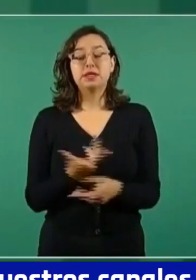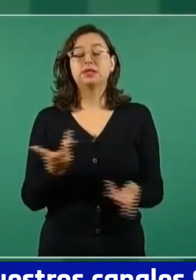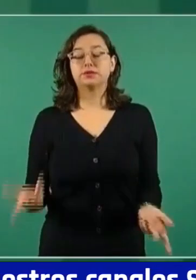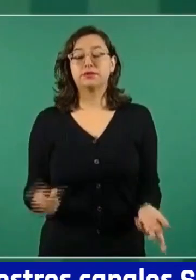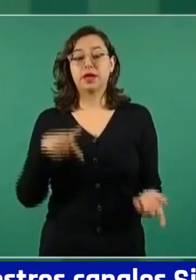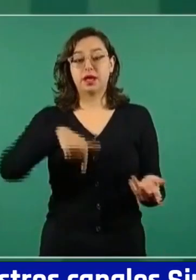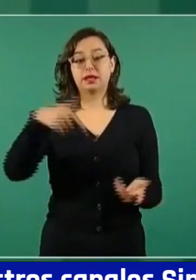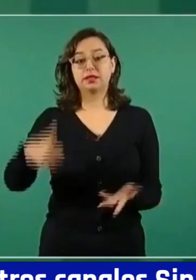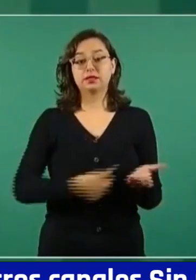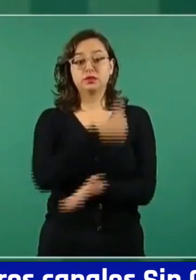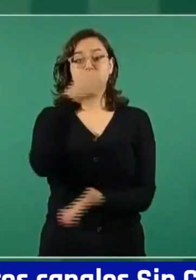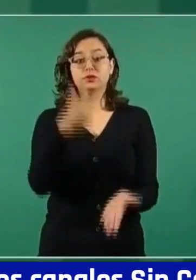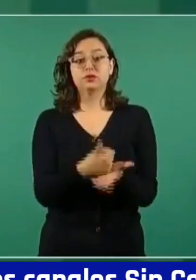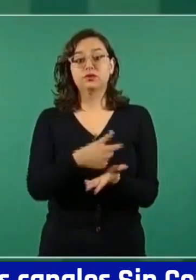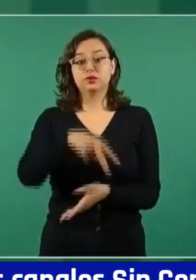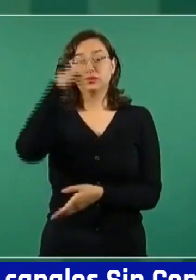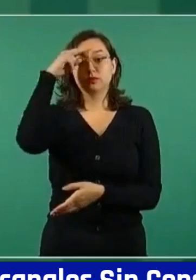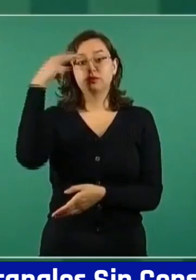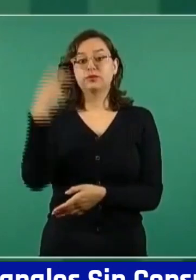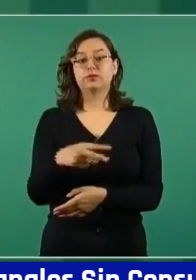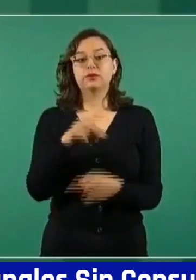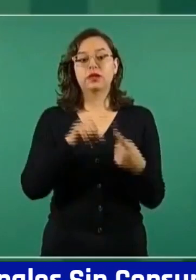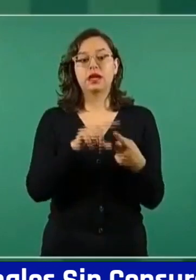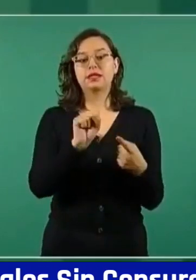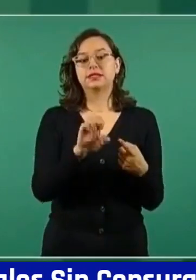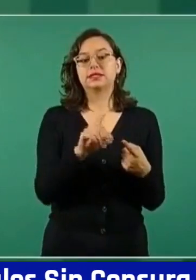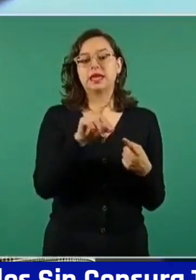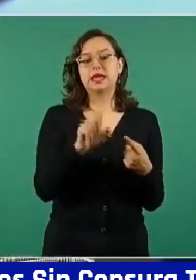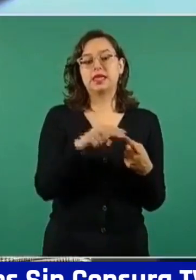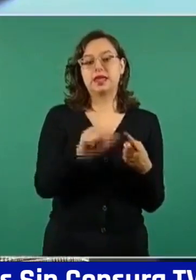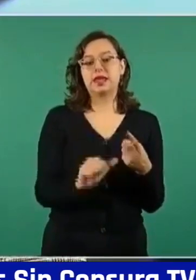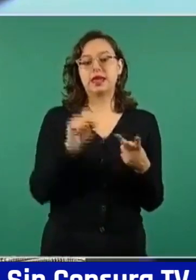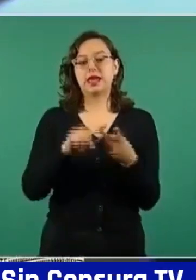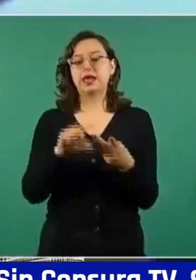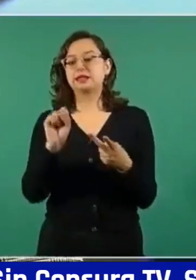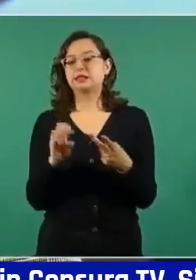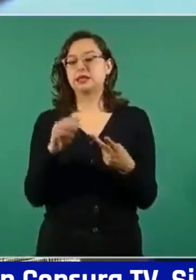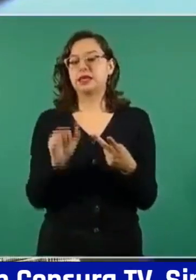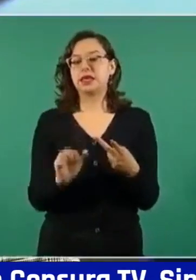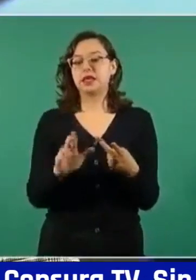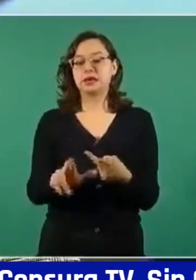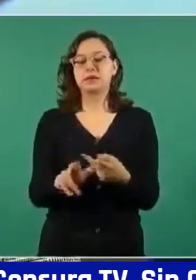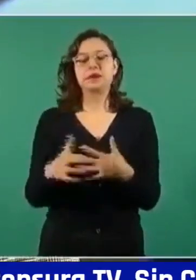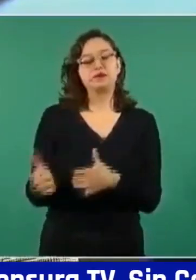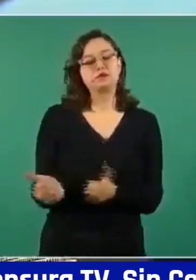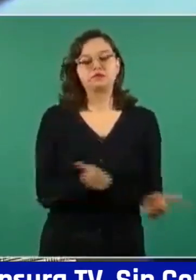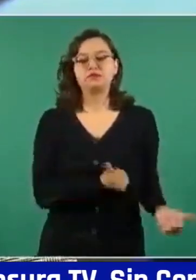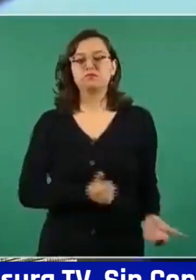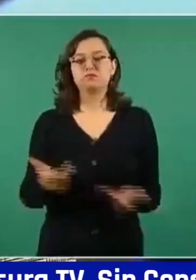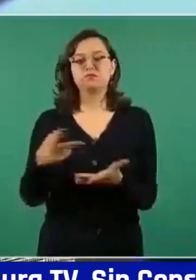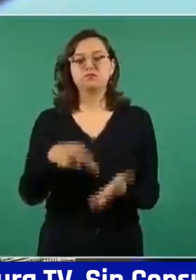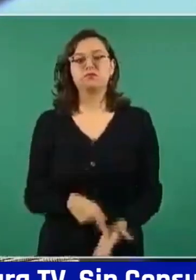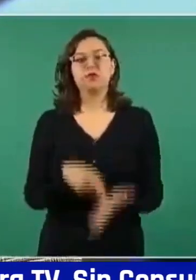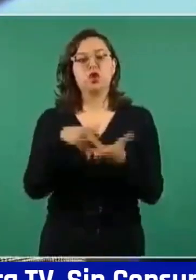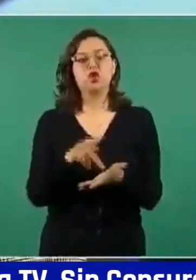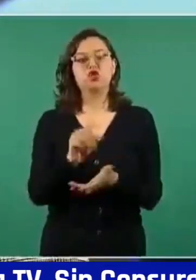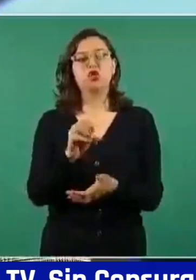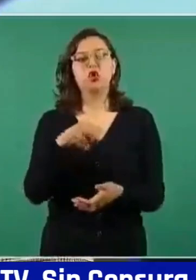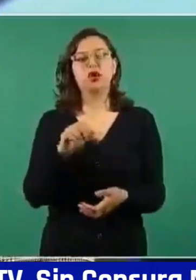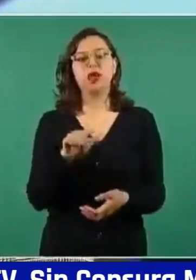México por parte de la Sedena y de Marina 19 toneladas. Esto fue el pasado